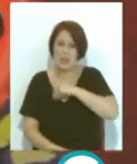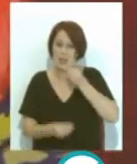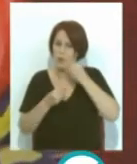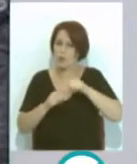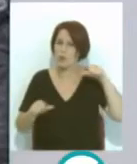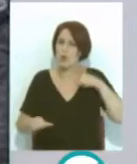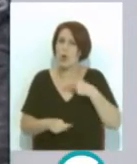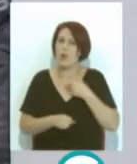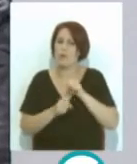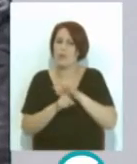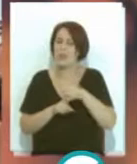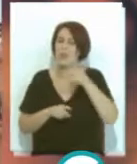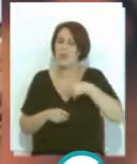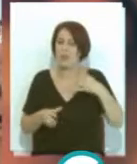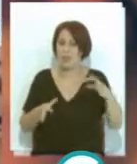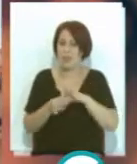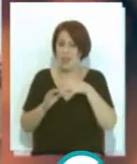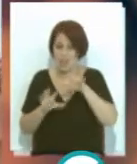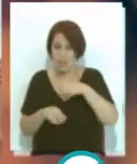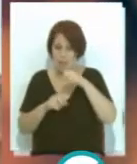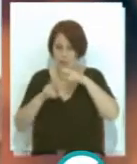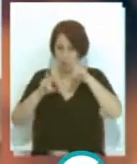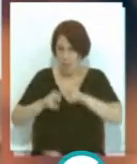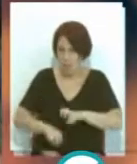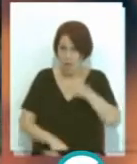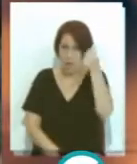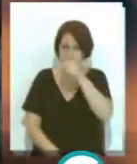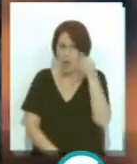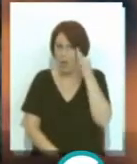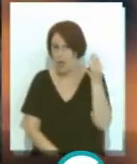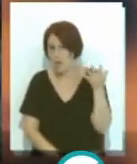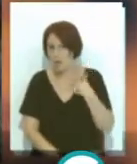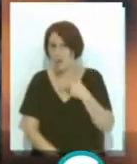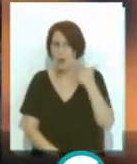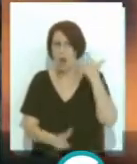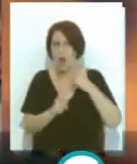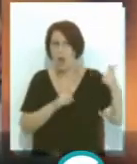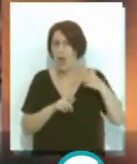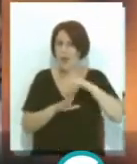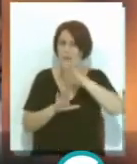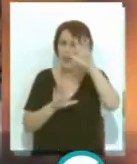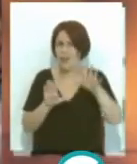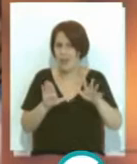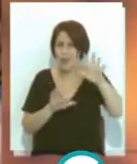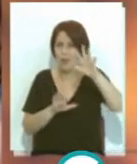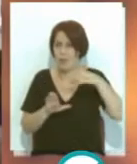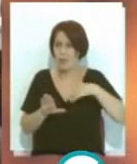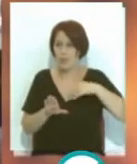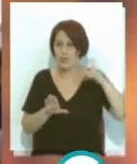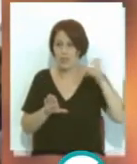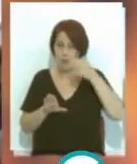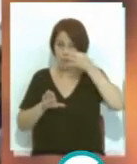y relación con el de Cádiz Investigadoras investigadoras del otro lado del Atlántico que podían haber estado aquí